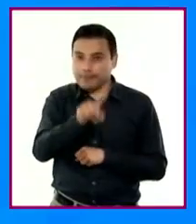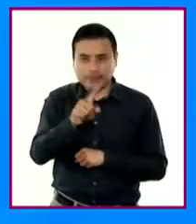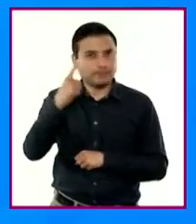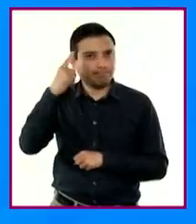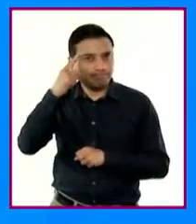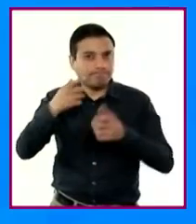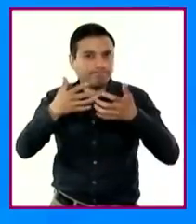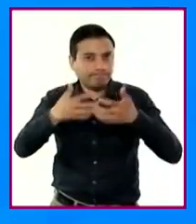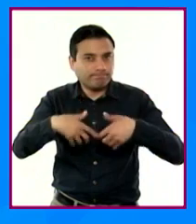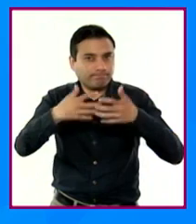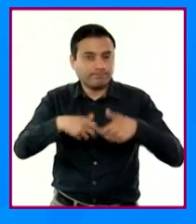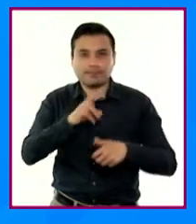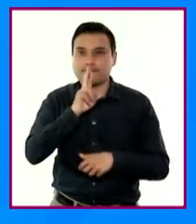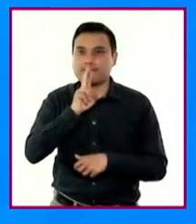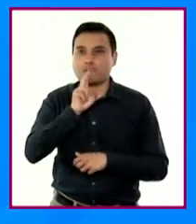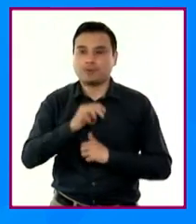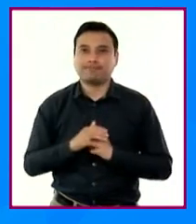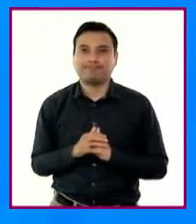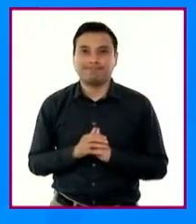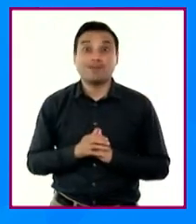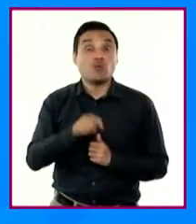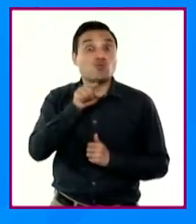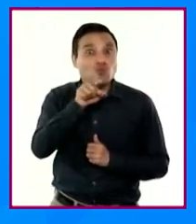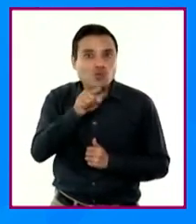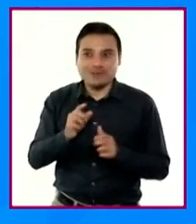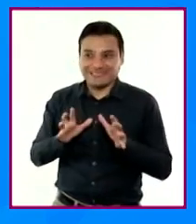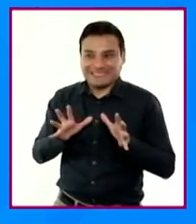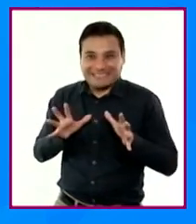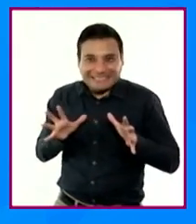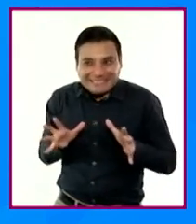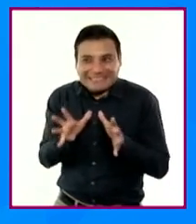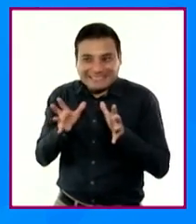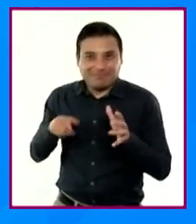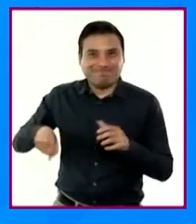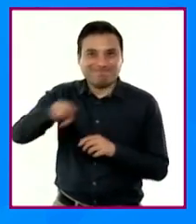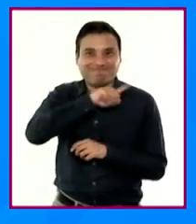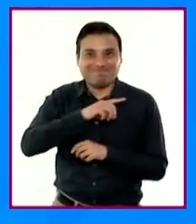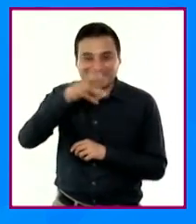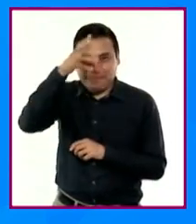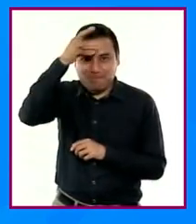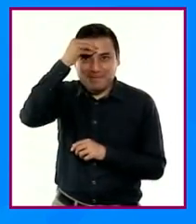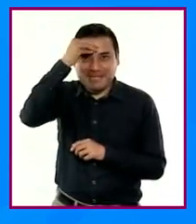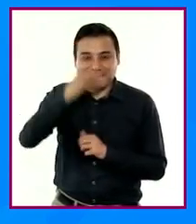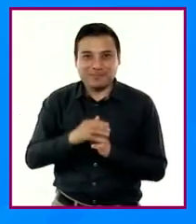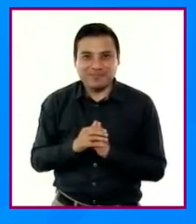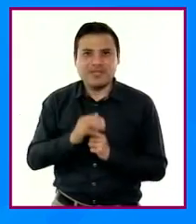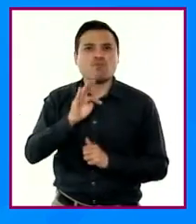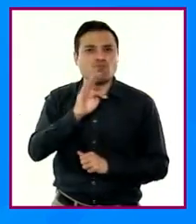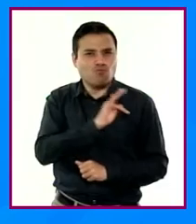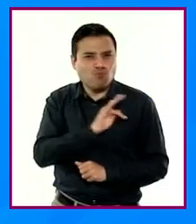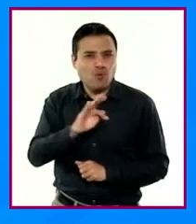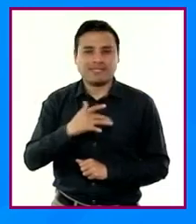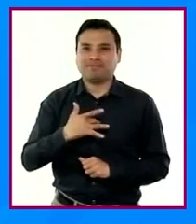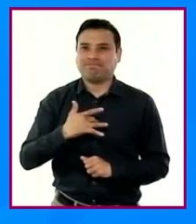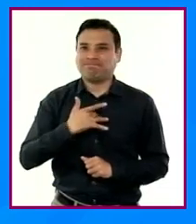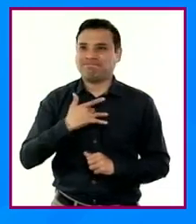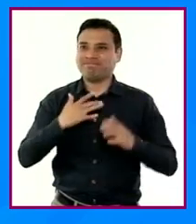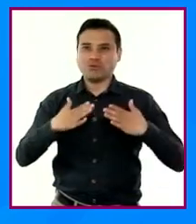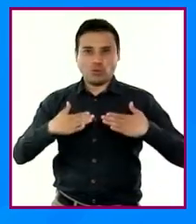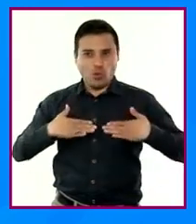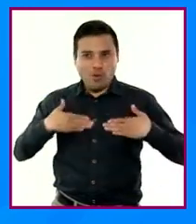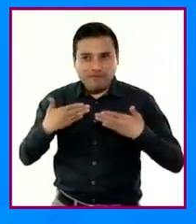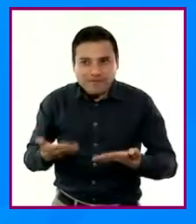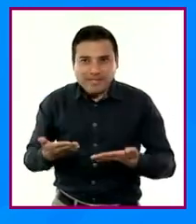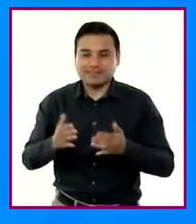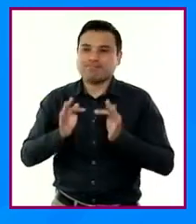Así, les invitamos a promover ambientes de aprendizaje en los que se genere confianza, se respete la